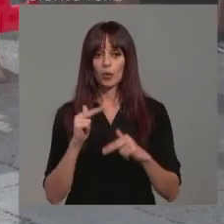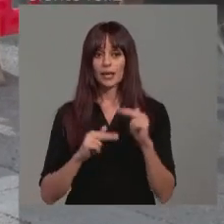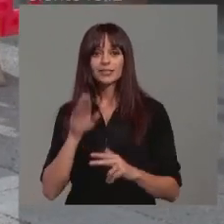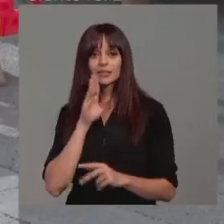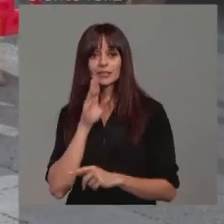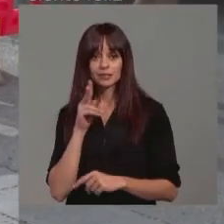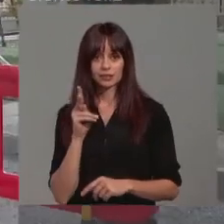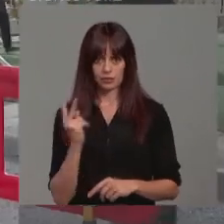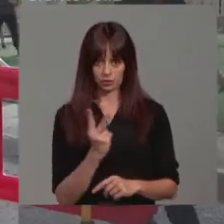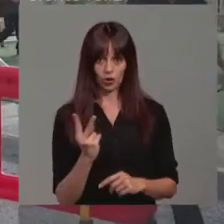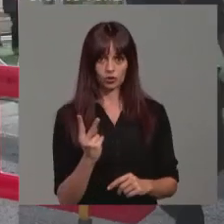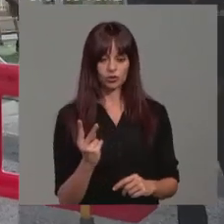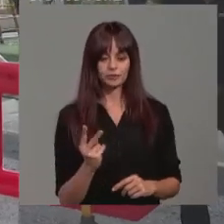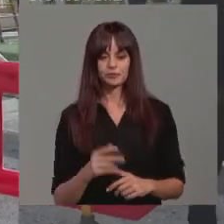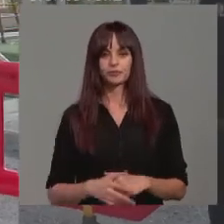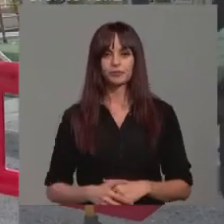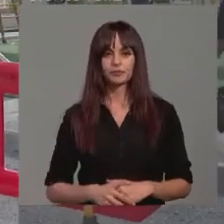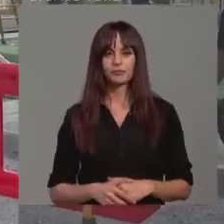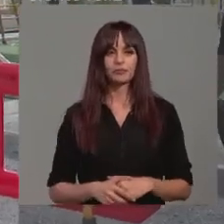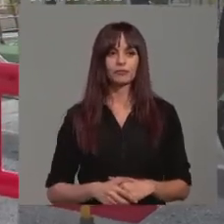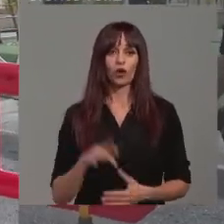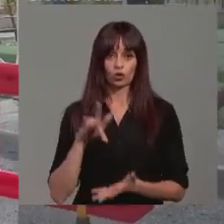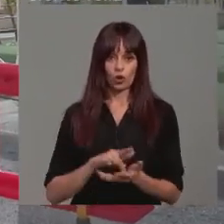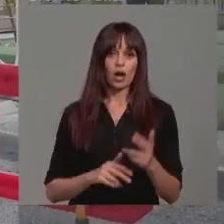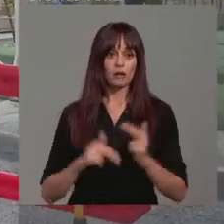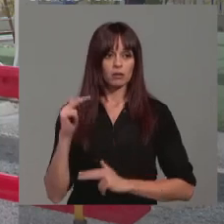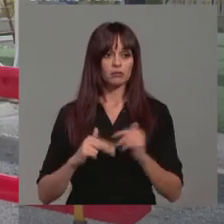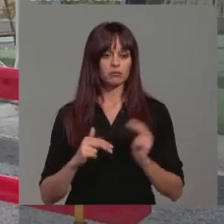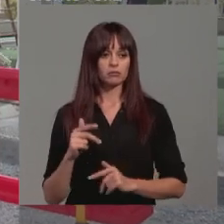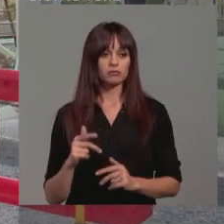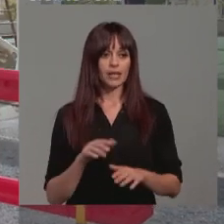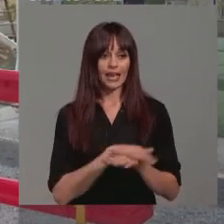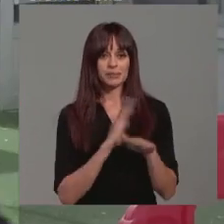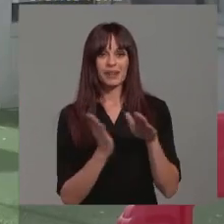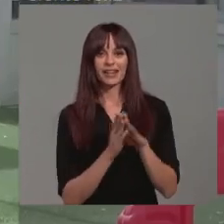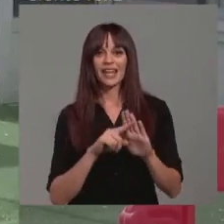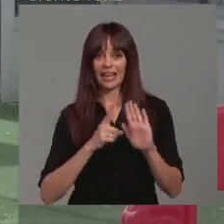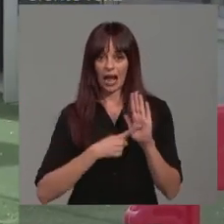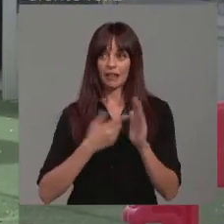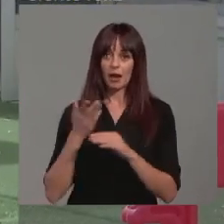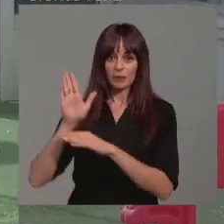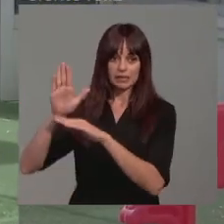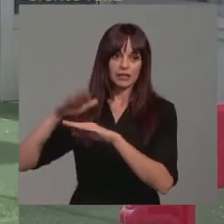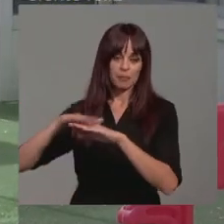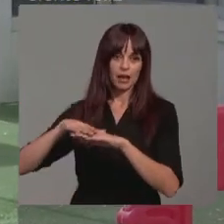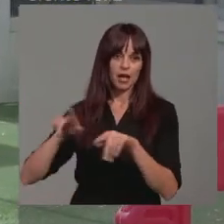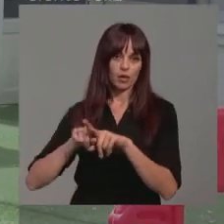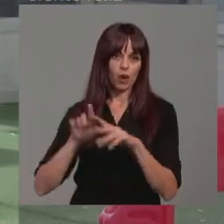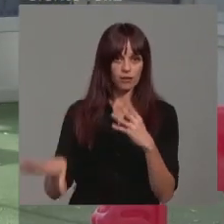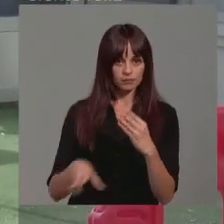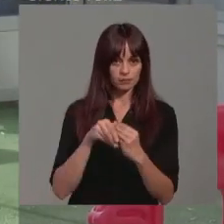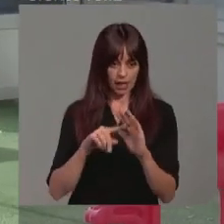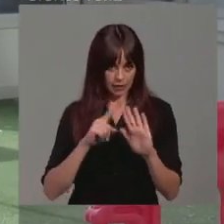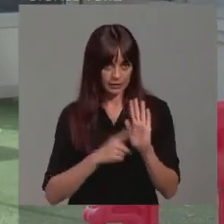pues bueno, cuando se formularon, se presentaron los expedientes de legalización para acoplarlos a la